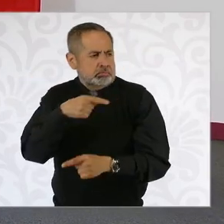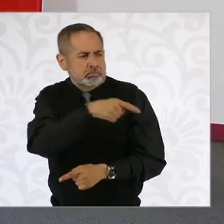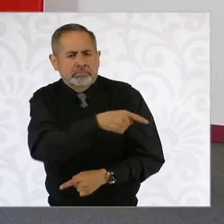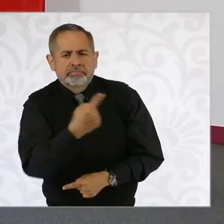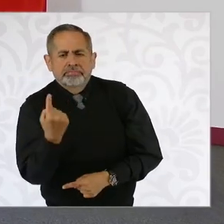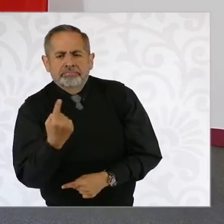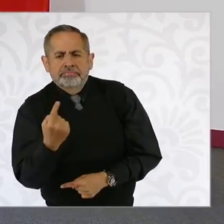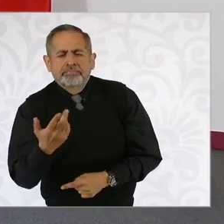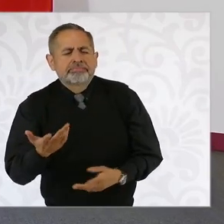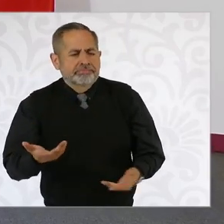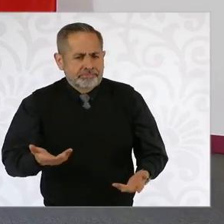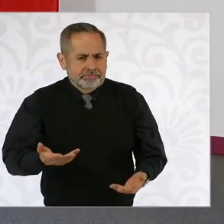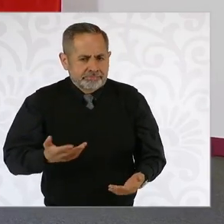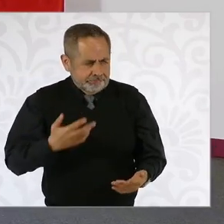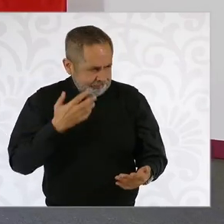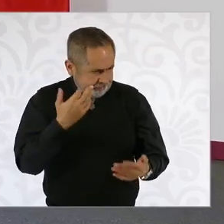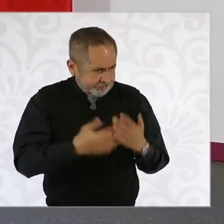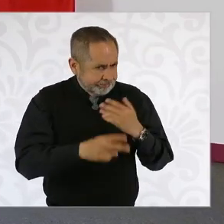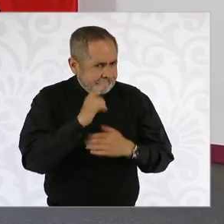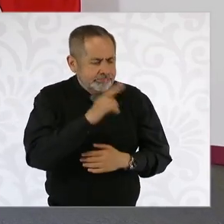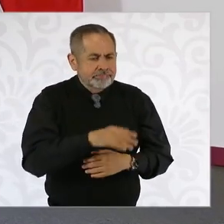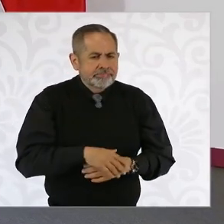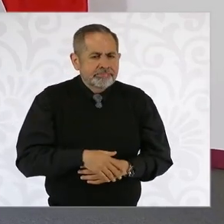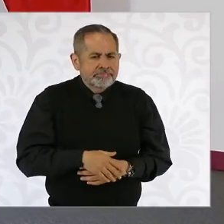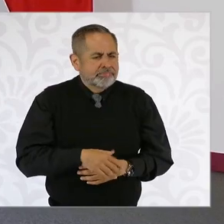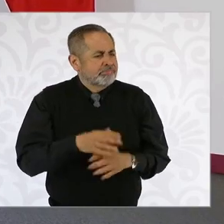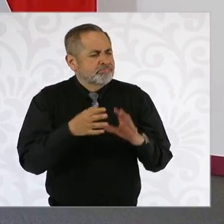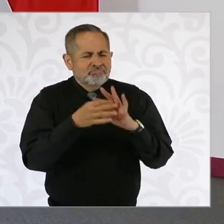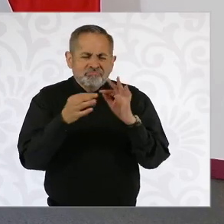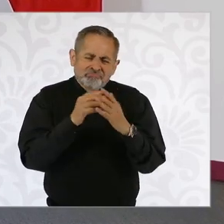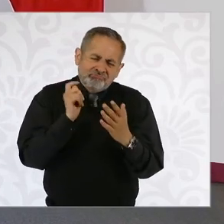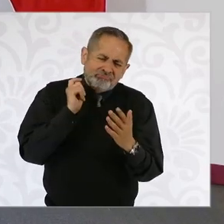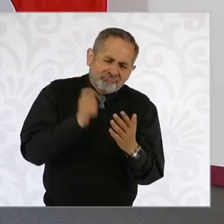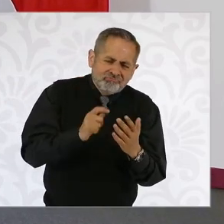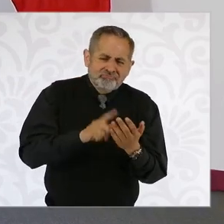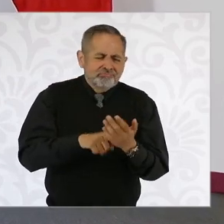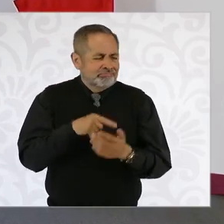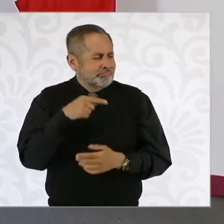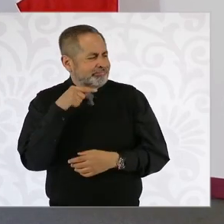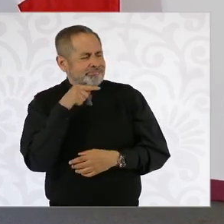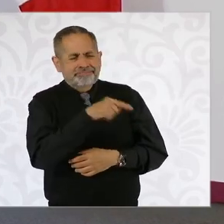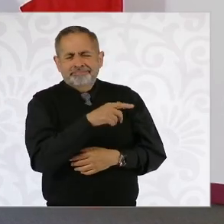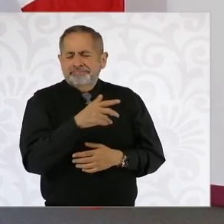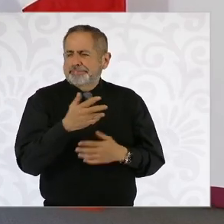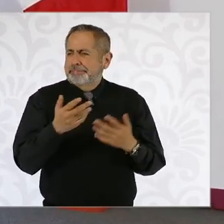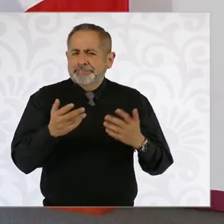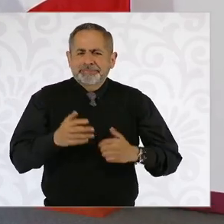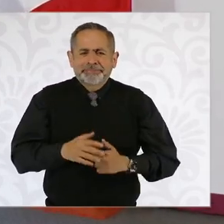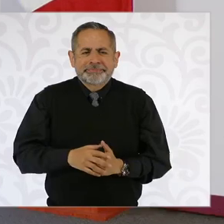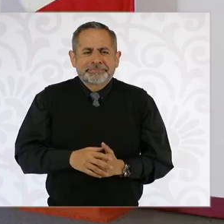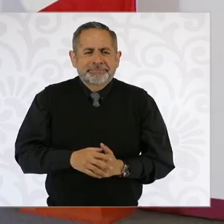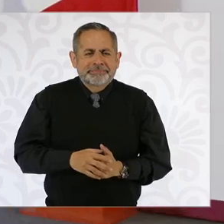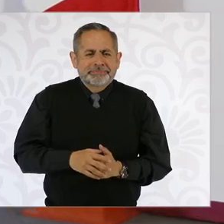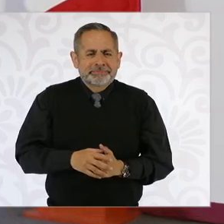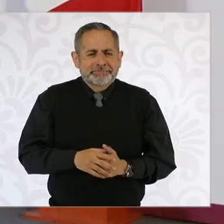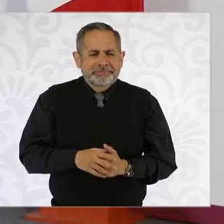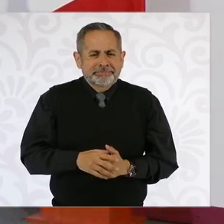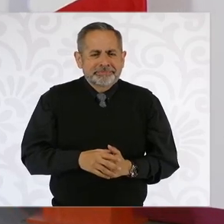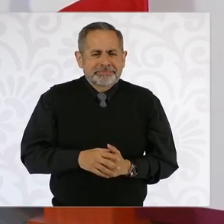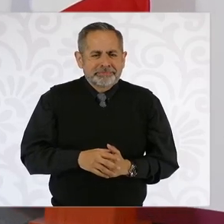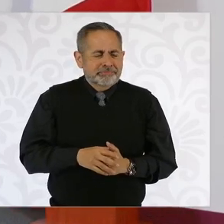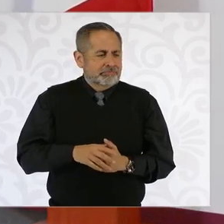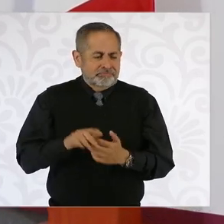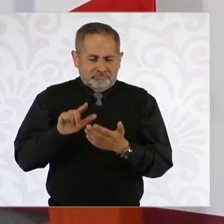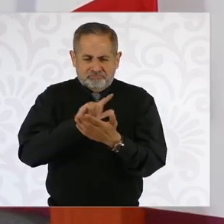Ya habría que leer exactamente lo que quiere decir en la legislación